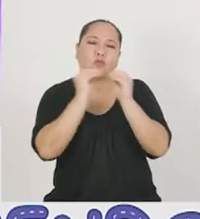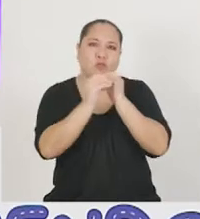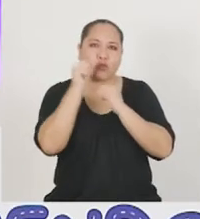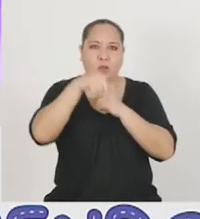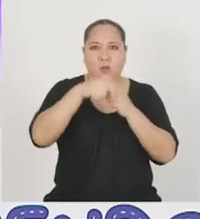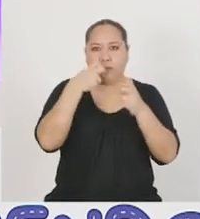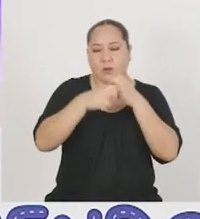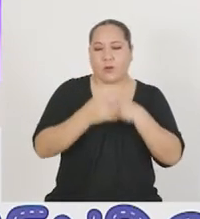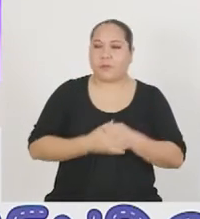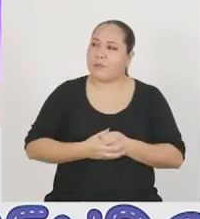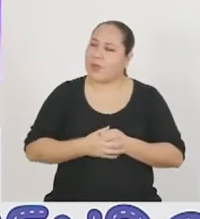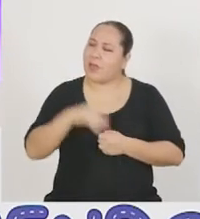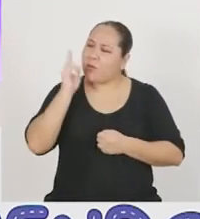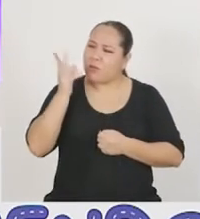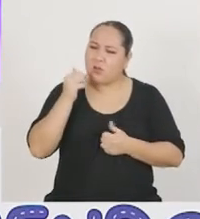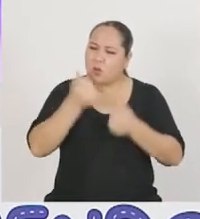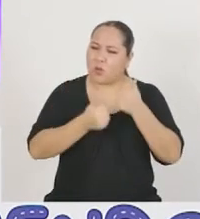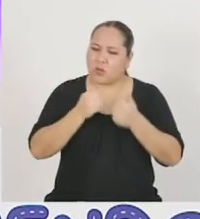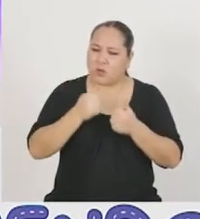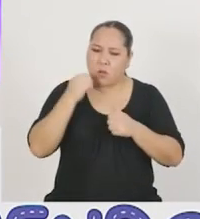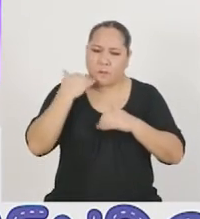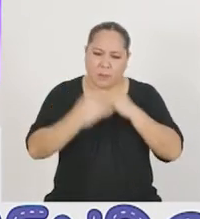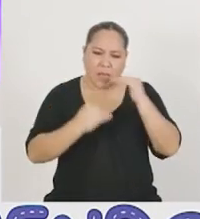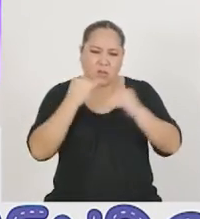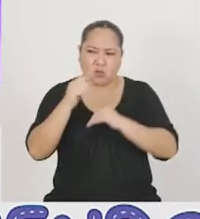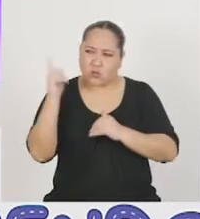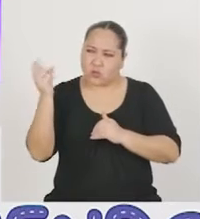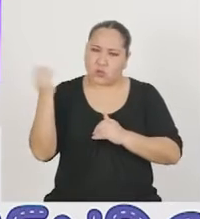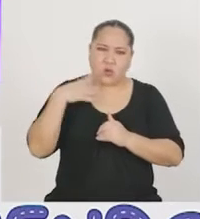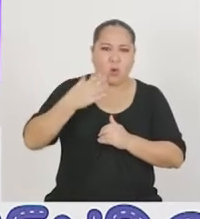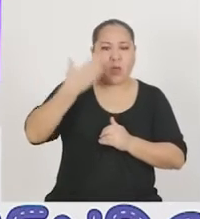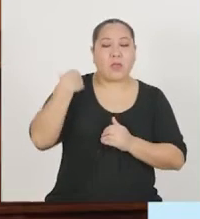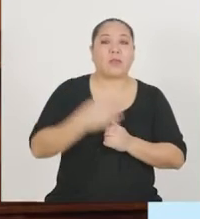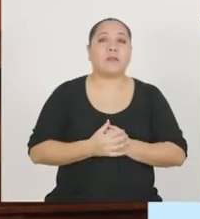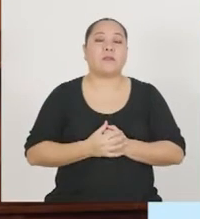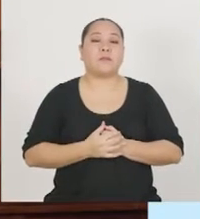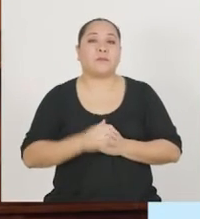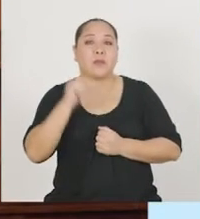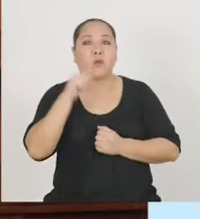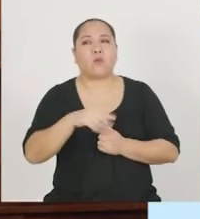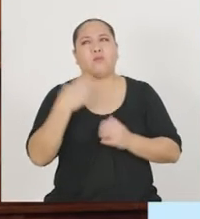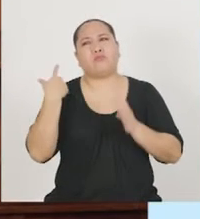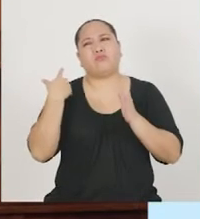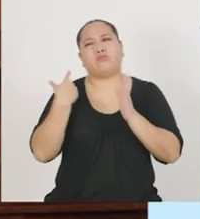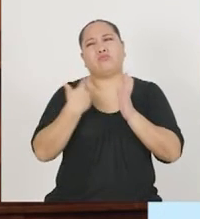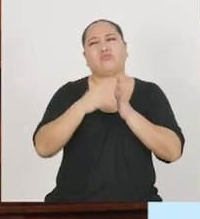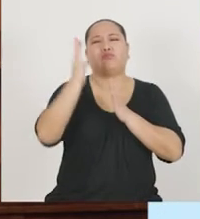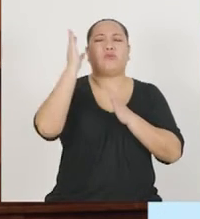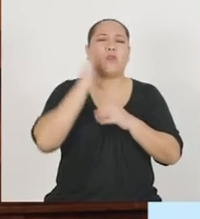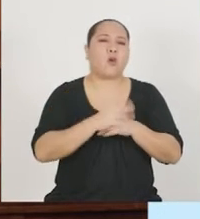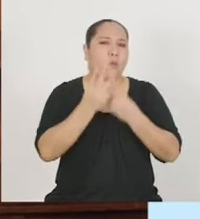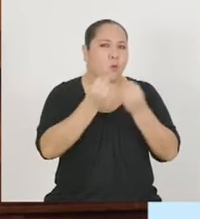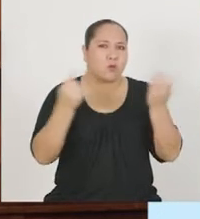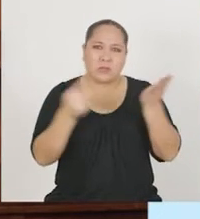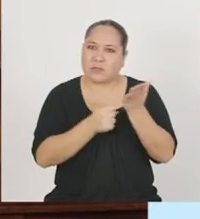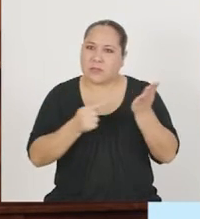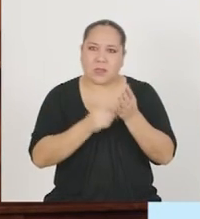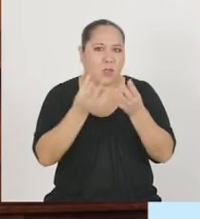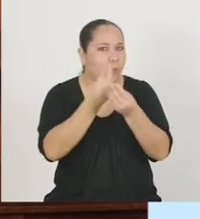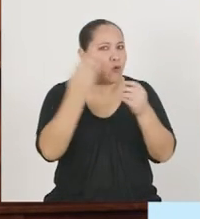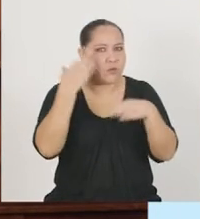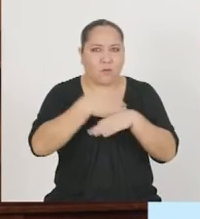problema. Profesora Carmen, ¿y cuáles son esos pasos que mencionó hace un instante? Existe un sinfín de técnicas y